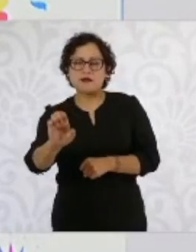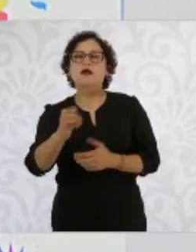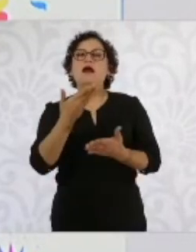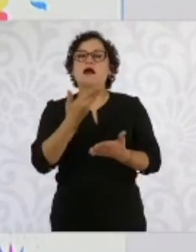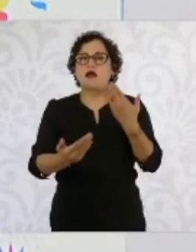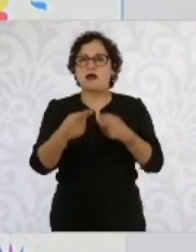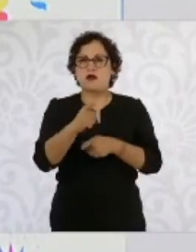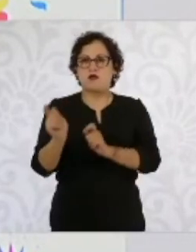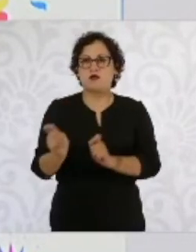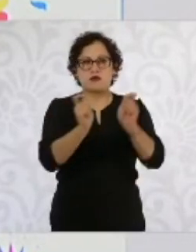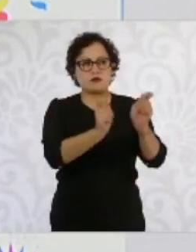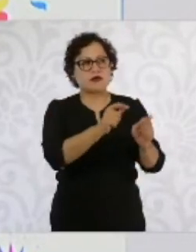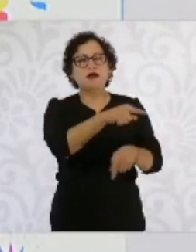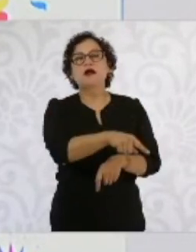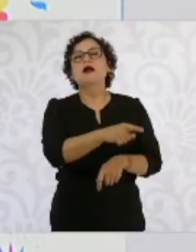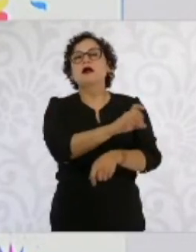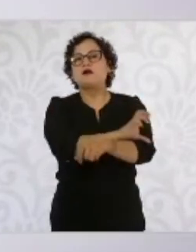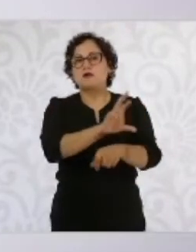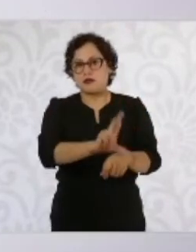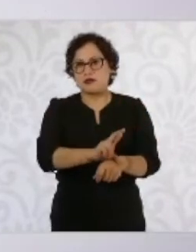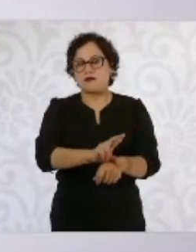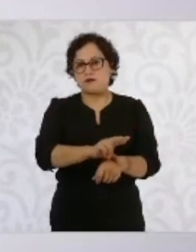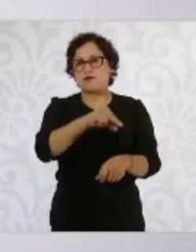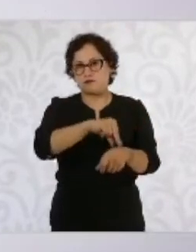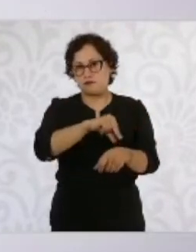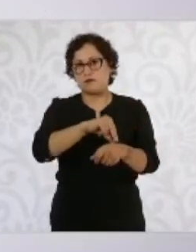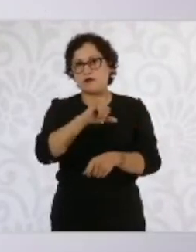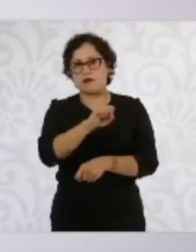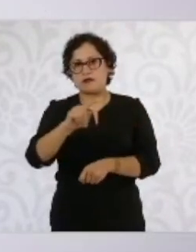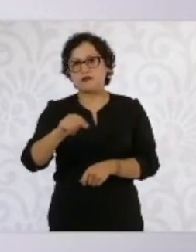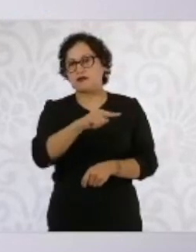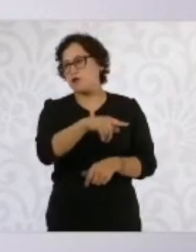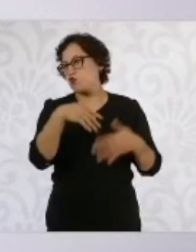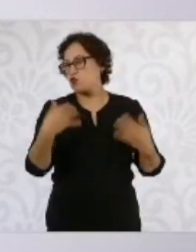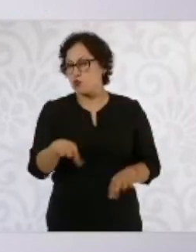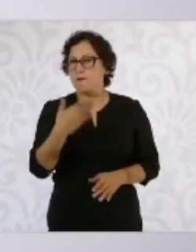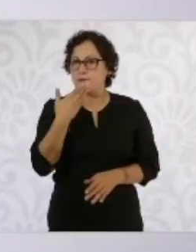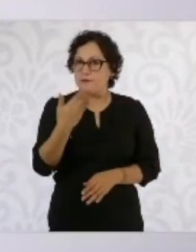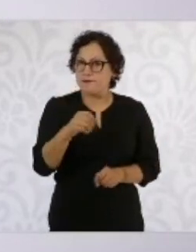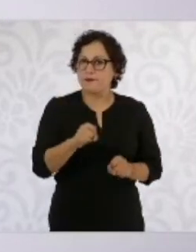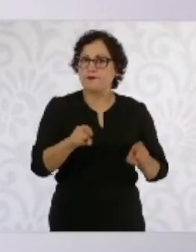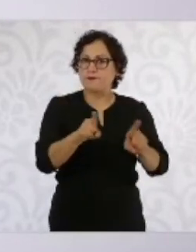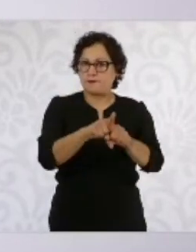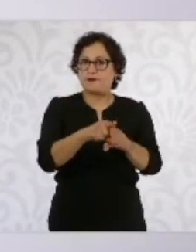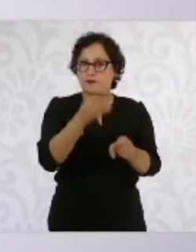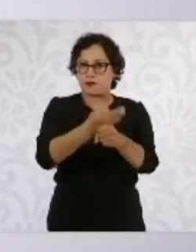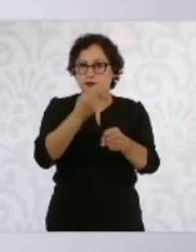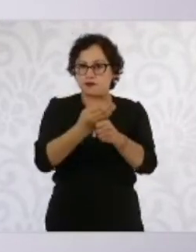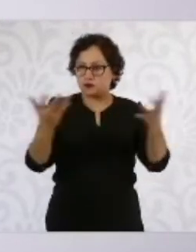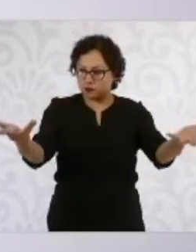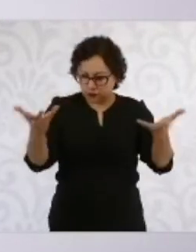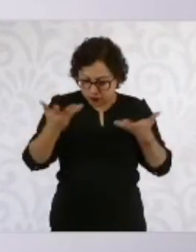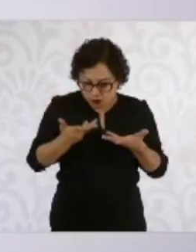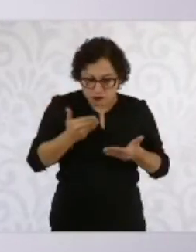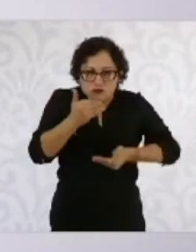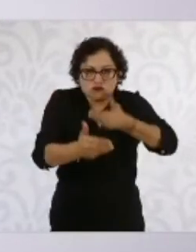el coordinador médico del Issste, es muy bueno él también. Entonces, se está haciendo un plan para el Issste y